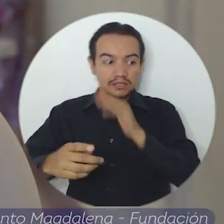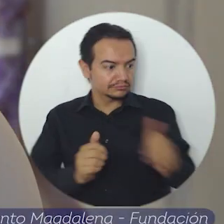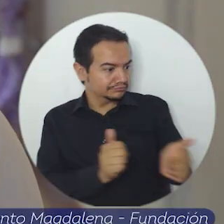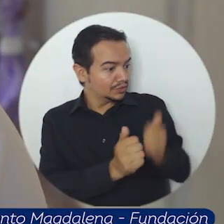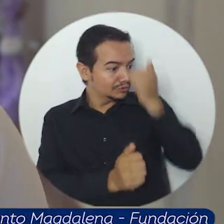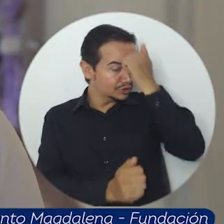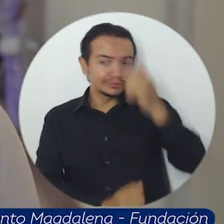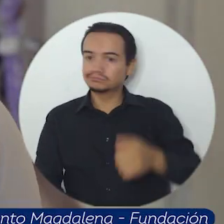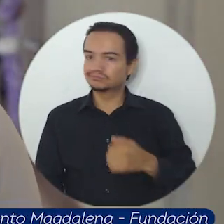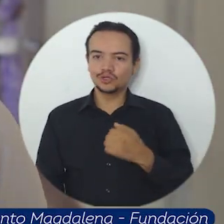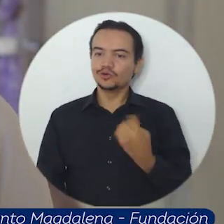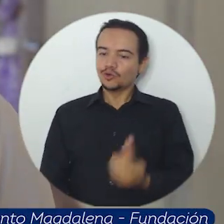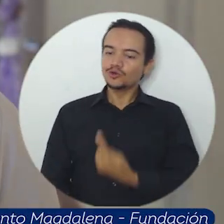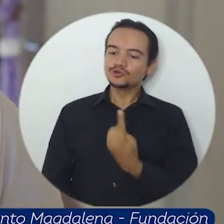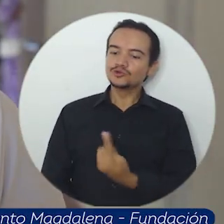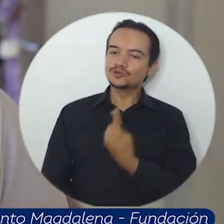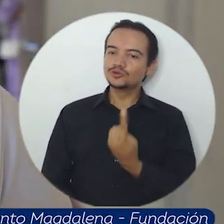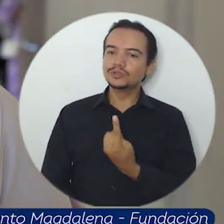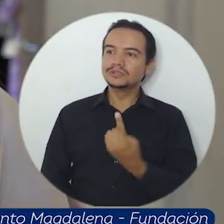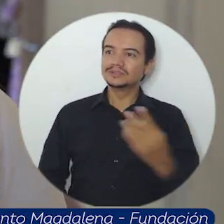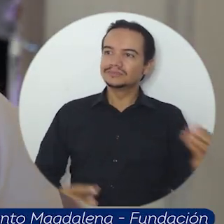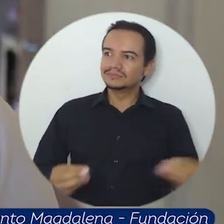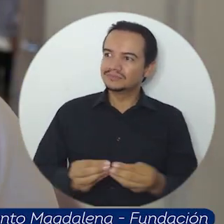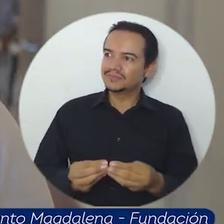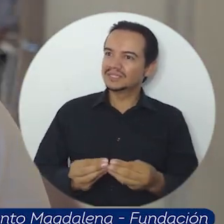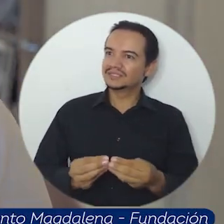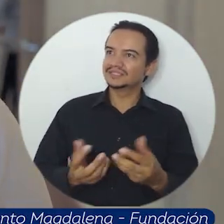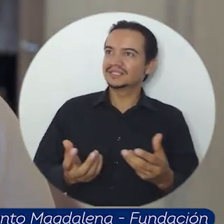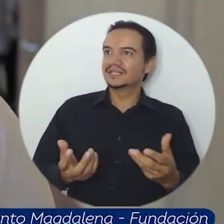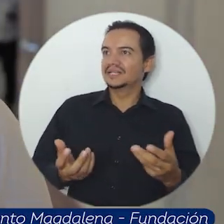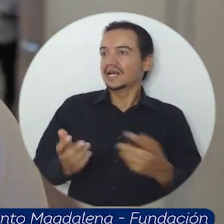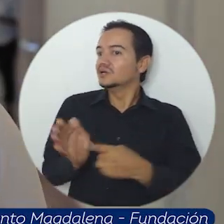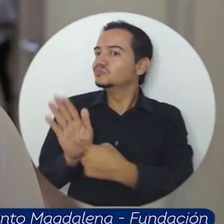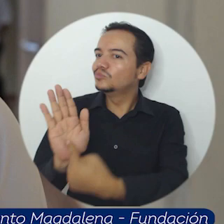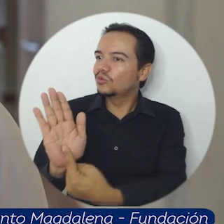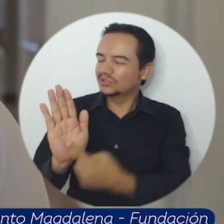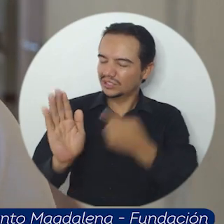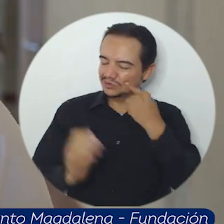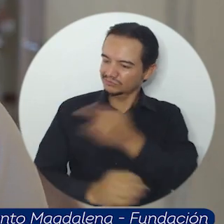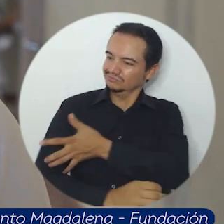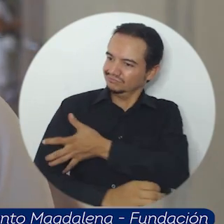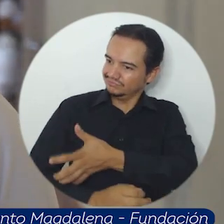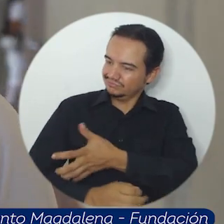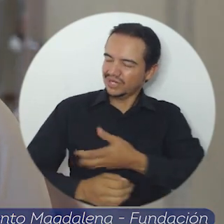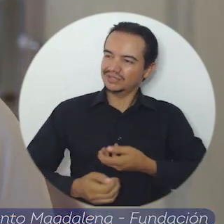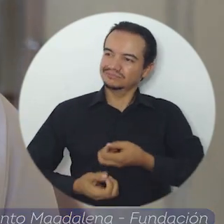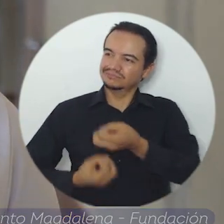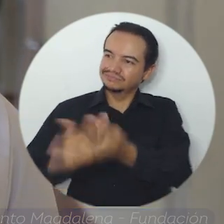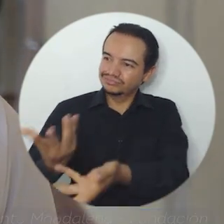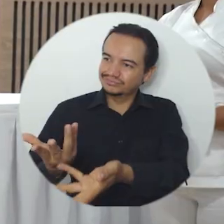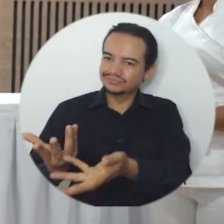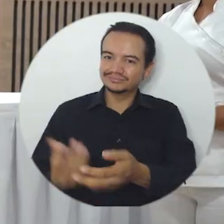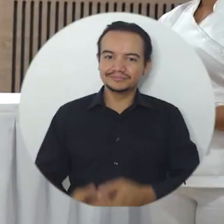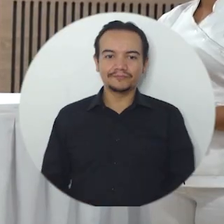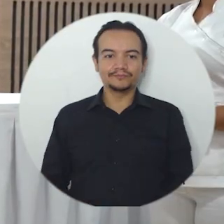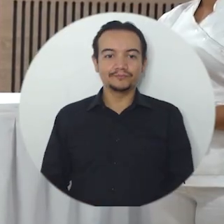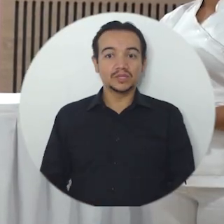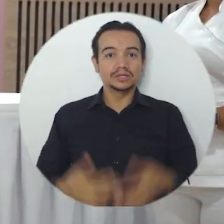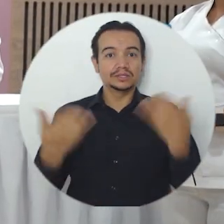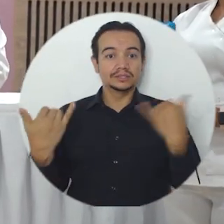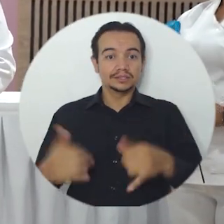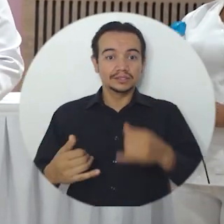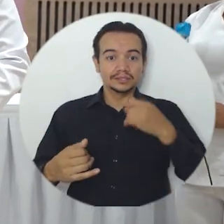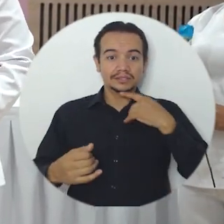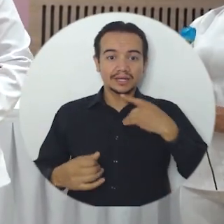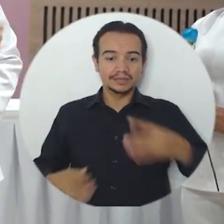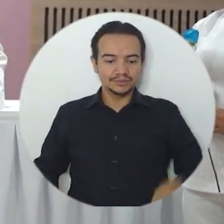con un docente, sino que voy a estar simplemente yo, y pues brindar o demostrar todas las capacidades que tengo. Luego de